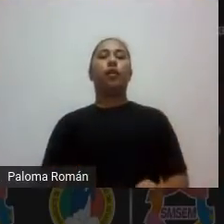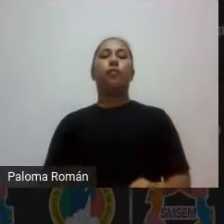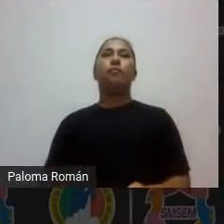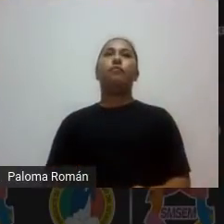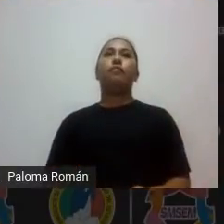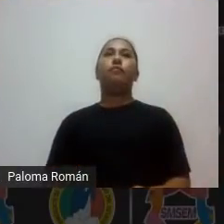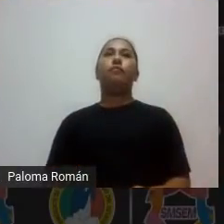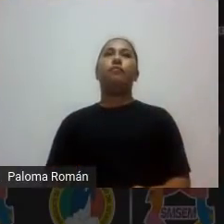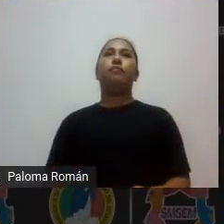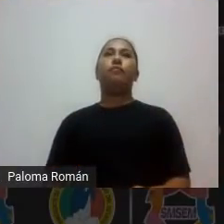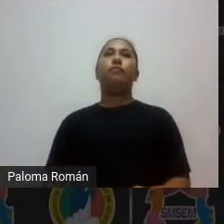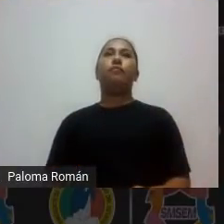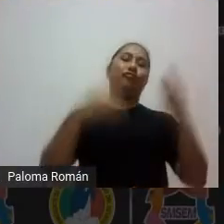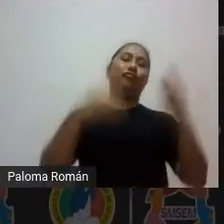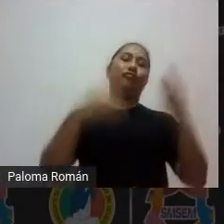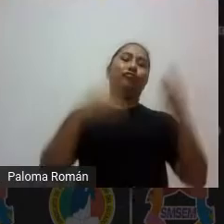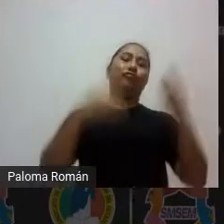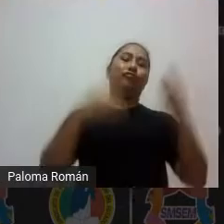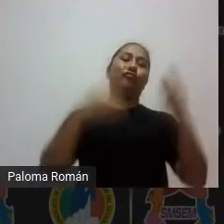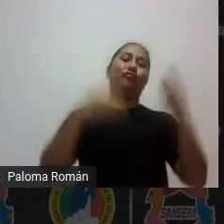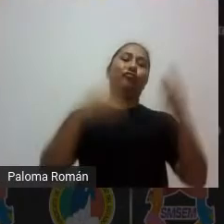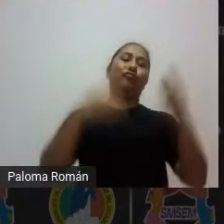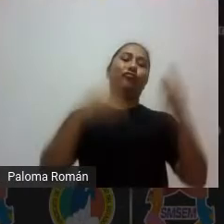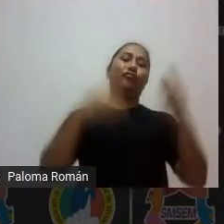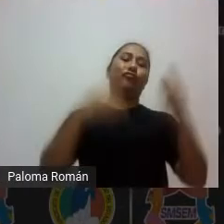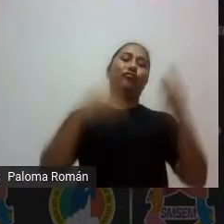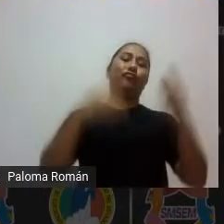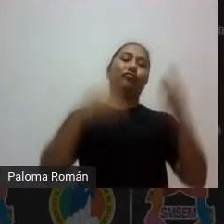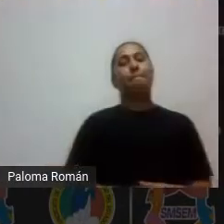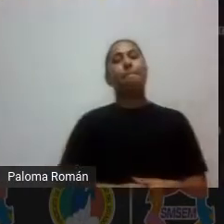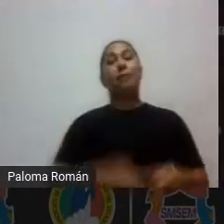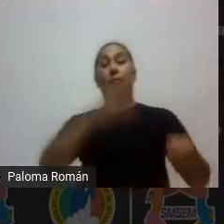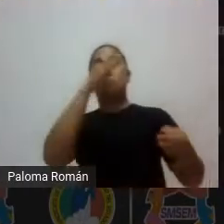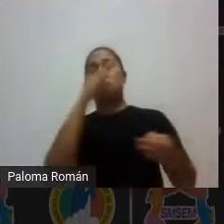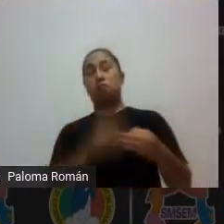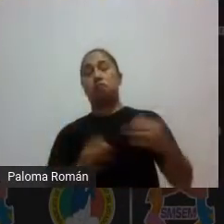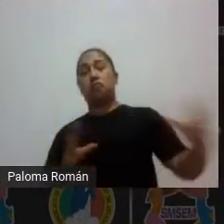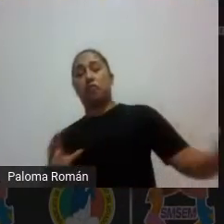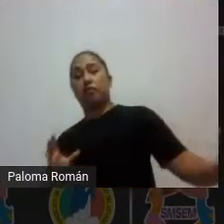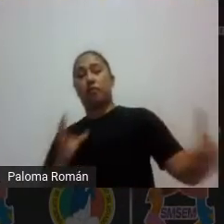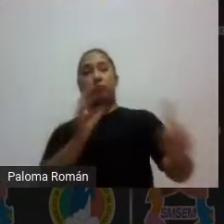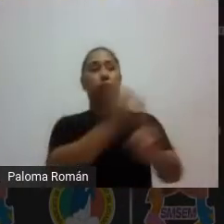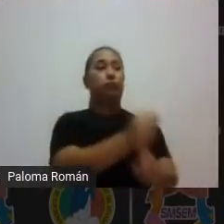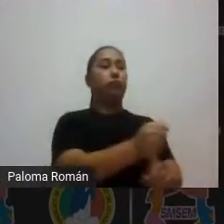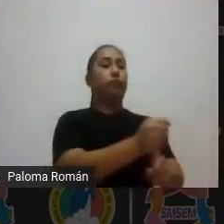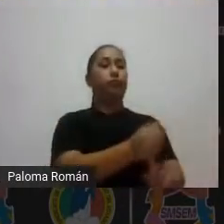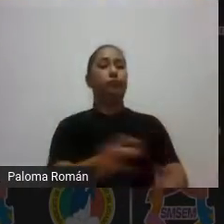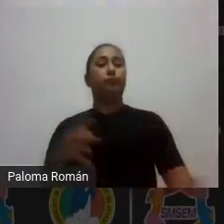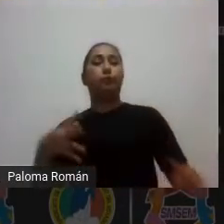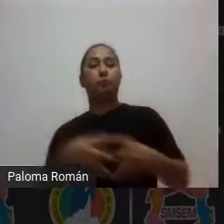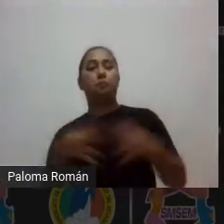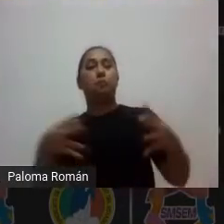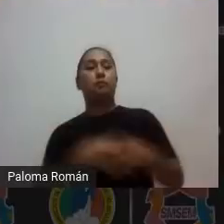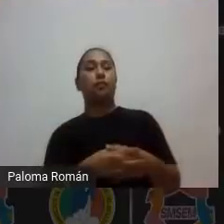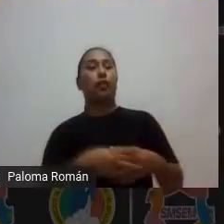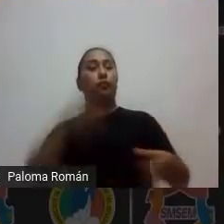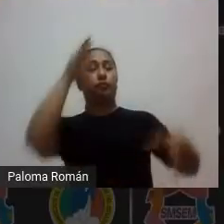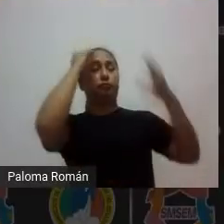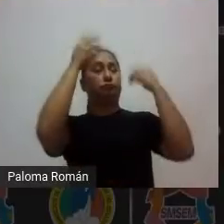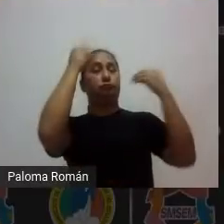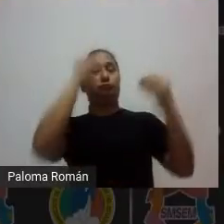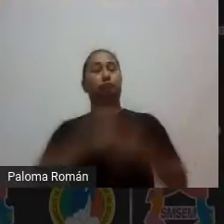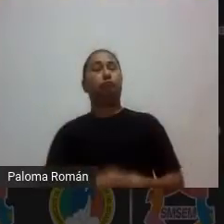para lograr un fin y con criterios de exigencia es nada más y nada menos que la definición de la competencia